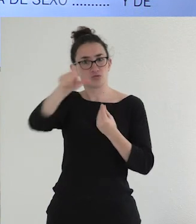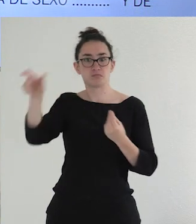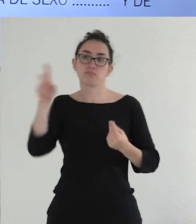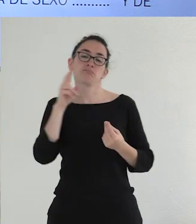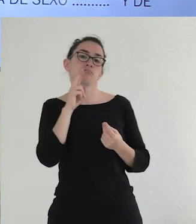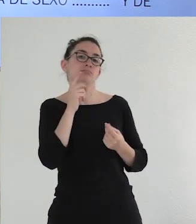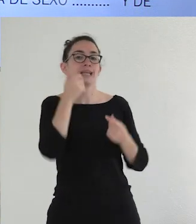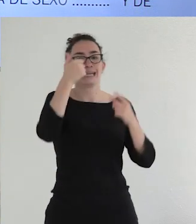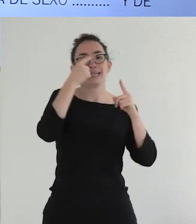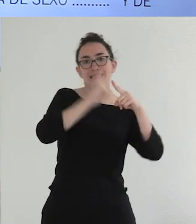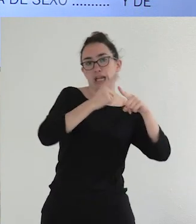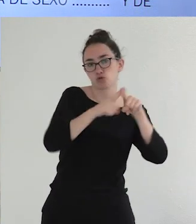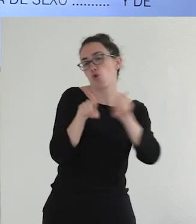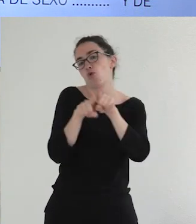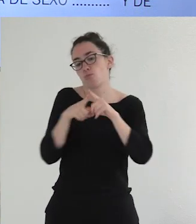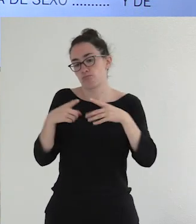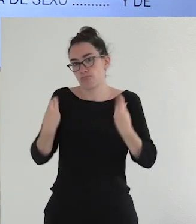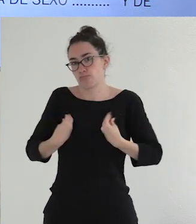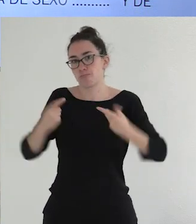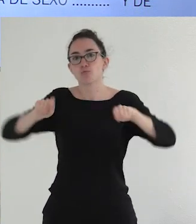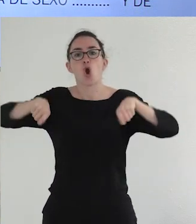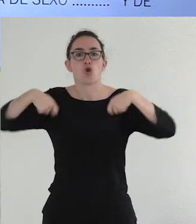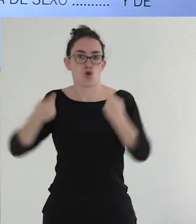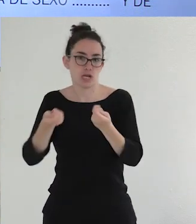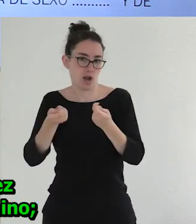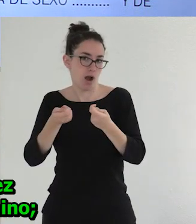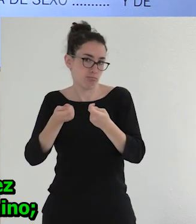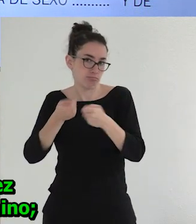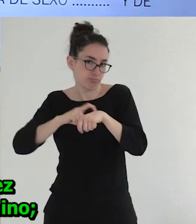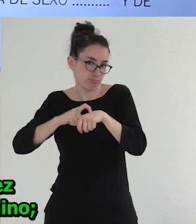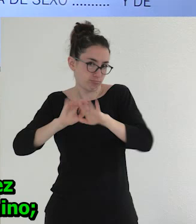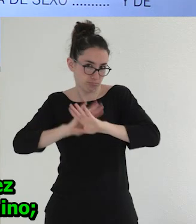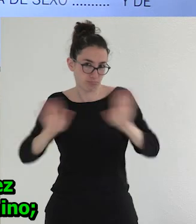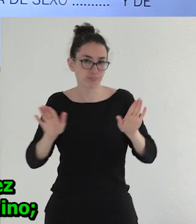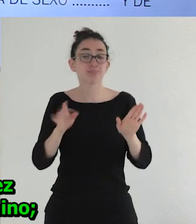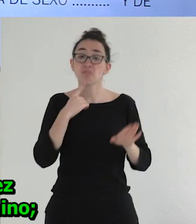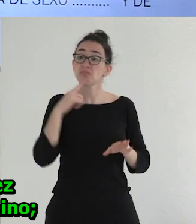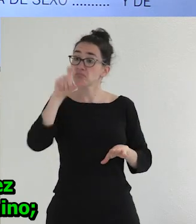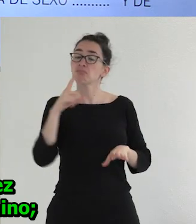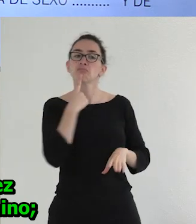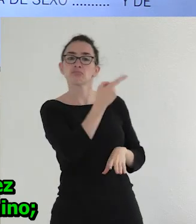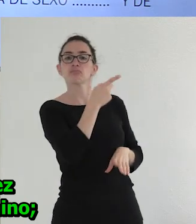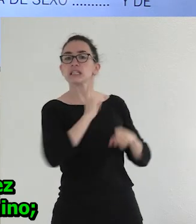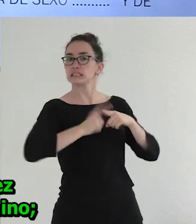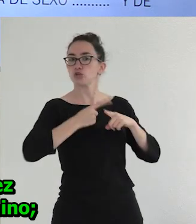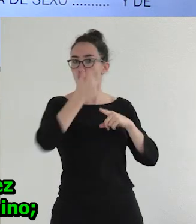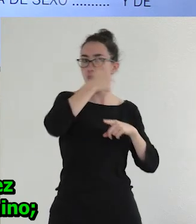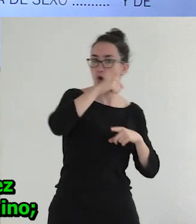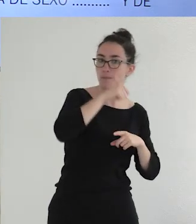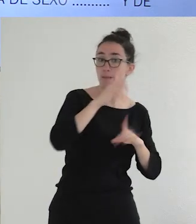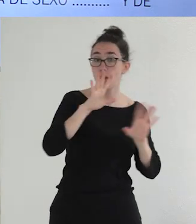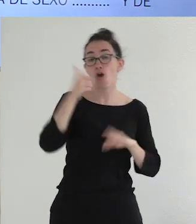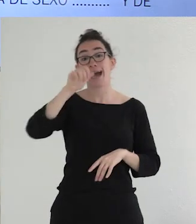entendiendo sexo como una categoría biológica que hace referencia al origen, digamos, del cuerpo, diría también que Viviana Fernández es una persona de sexo hombre y de